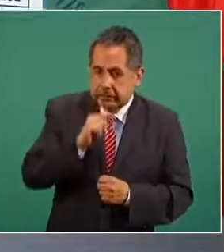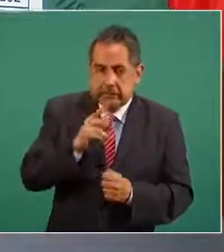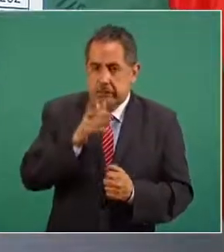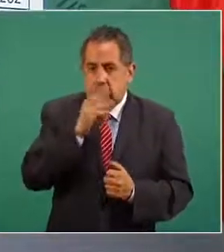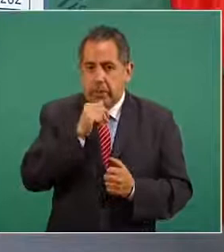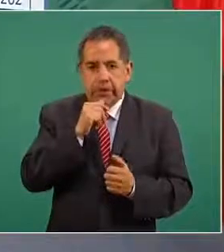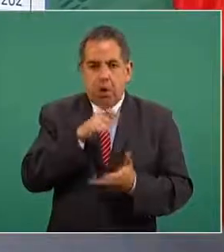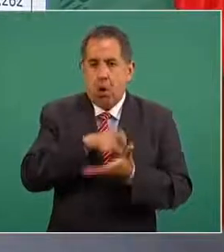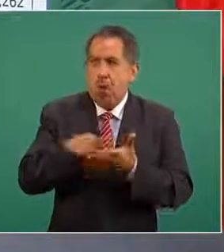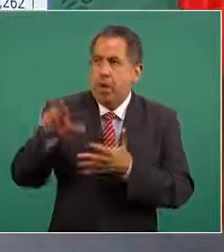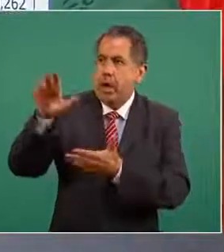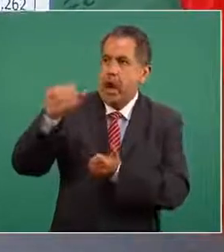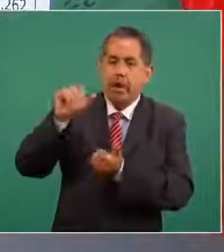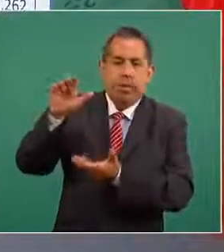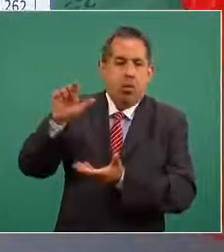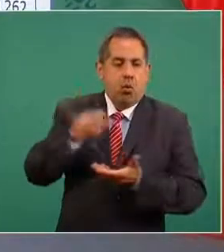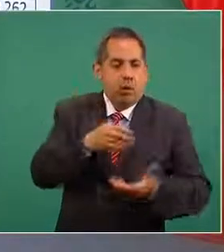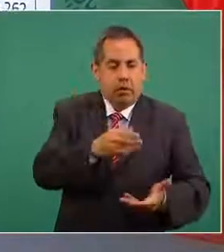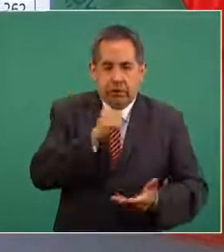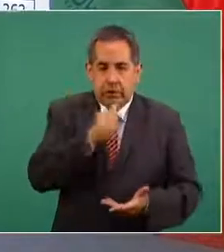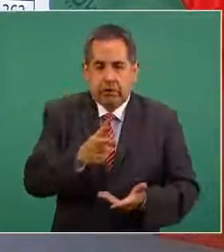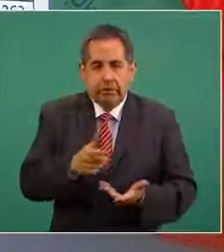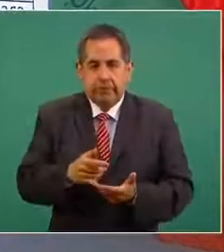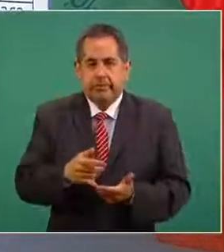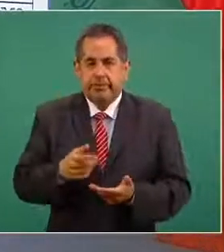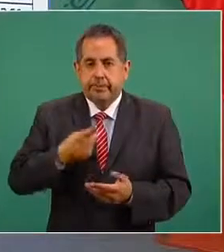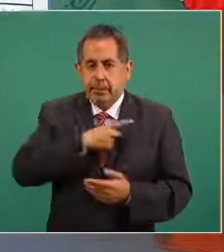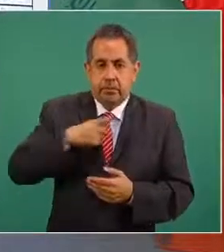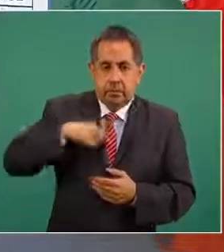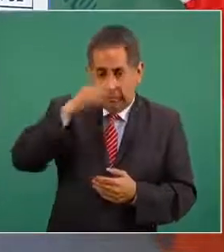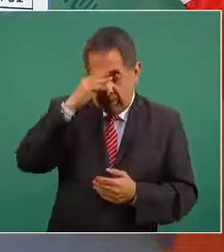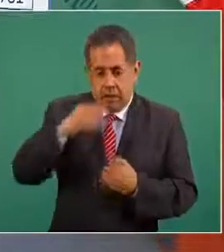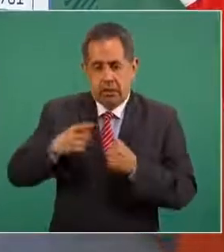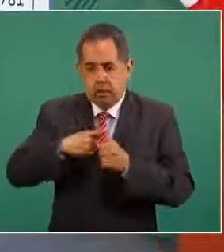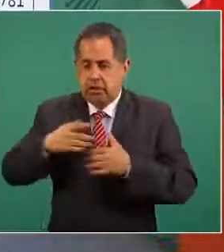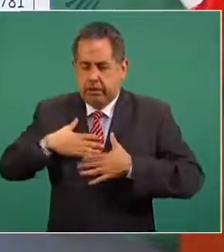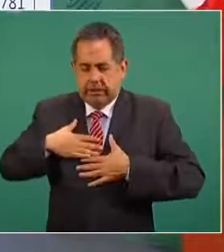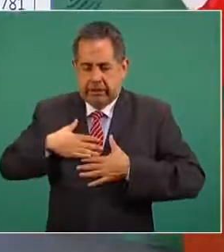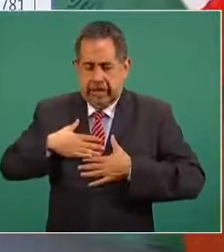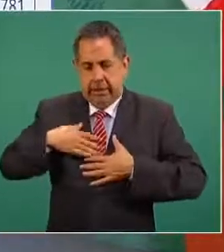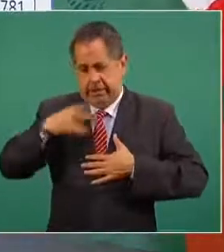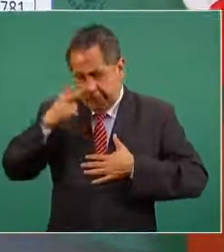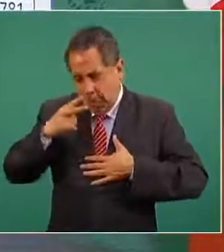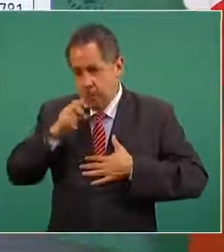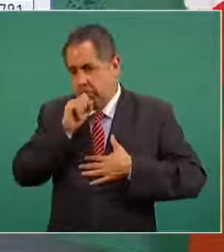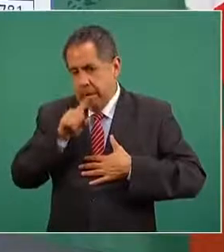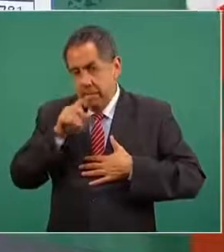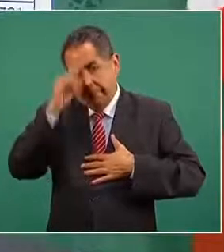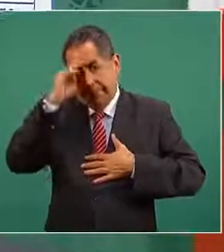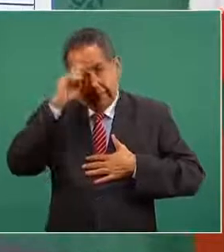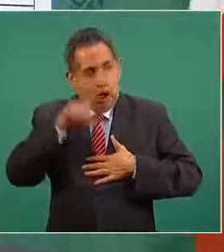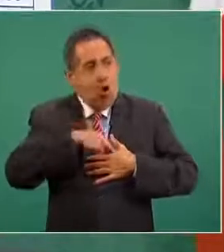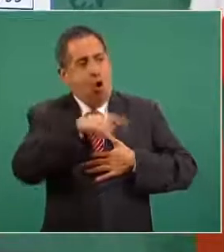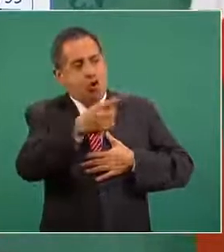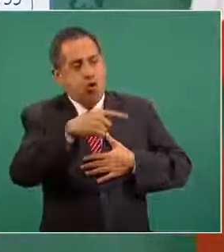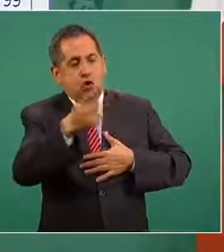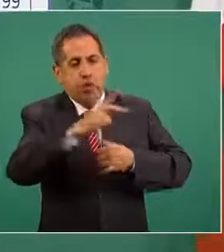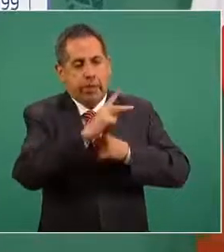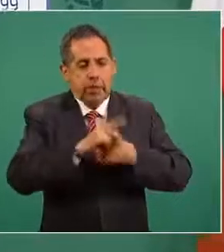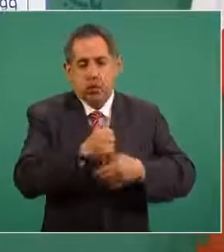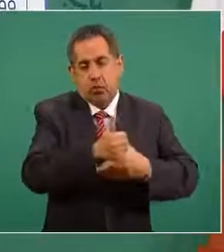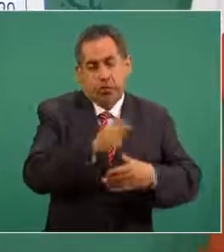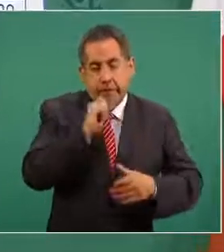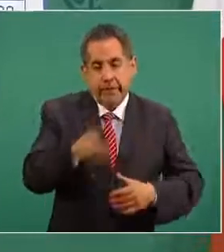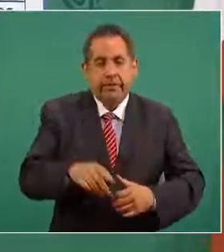adquirir la vacuna y tenemos que pensar en nosotros pero también pensar en los demás bueno